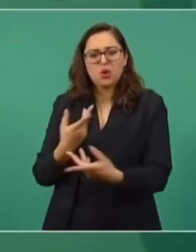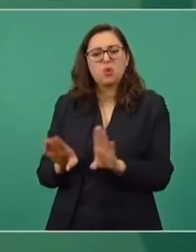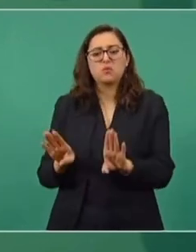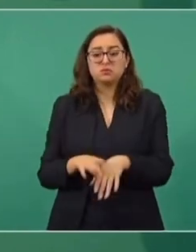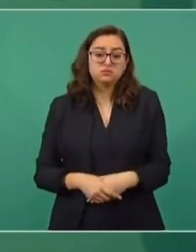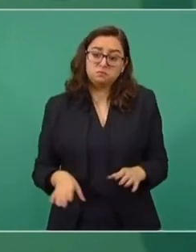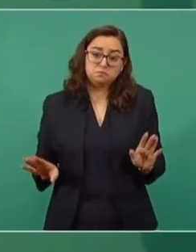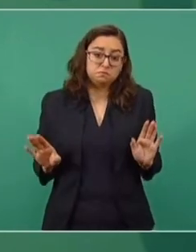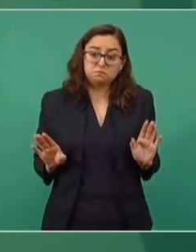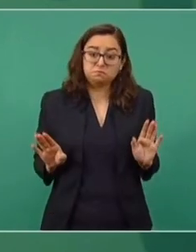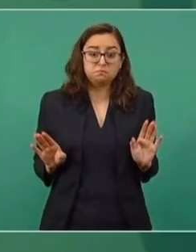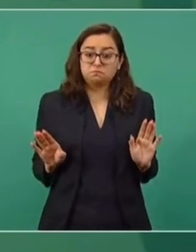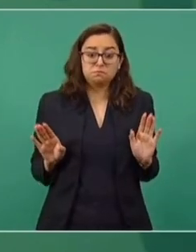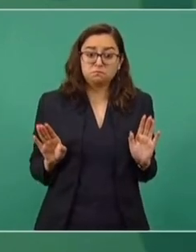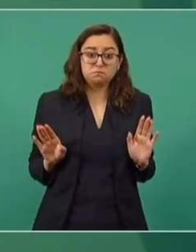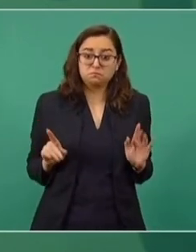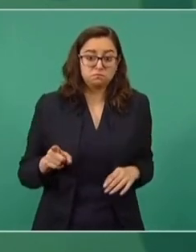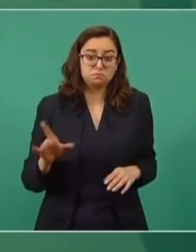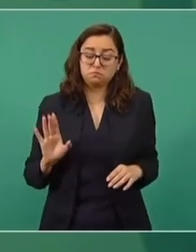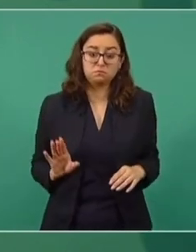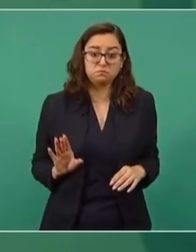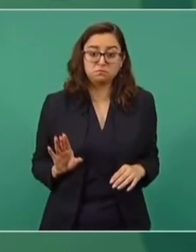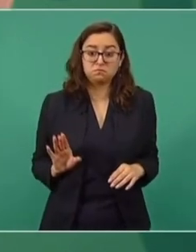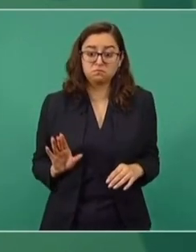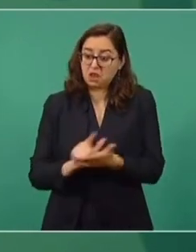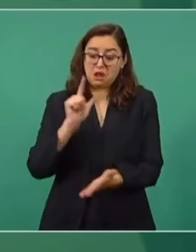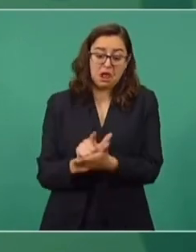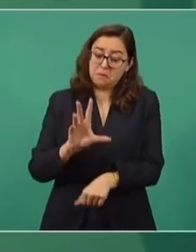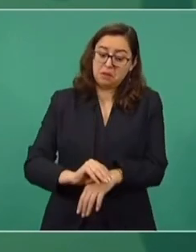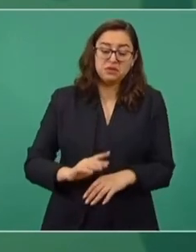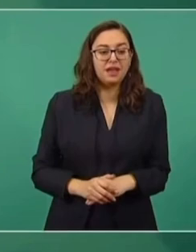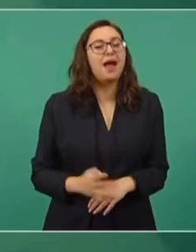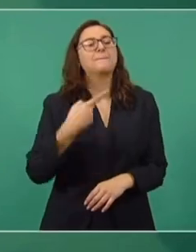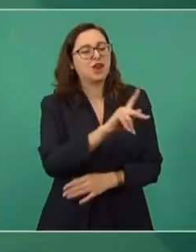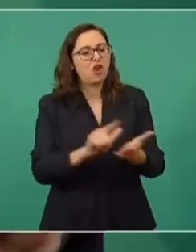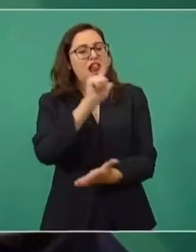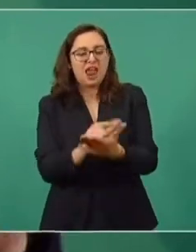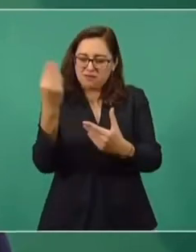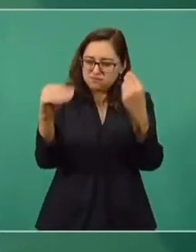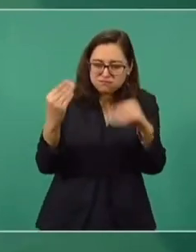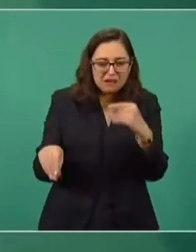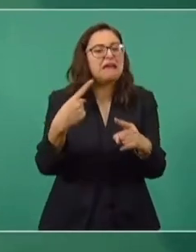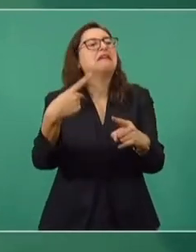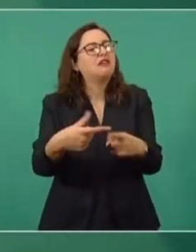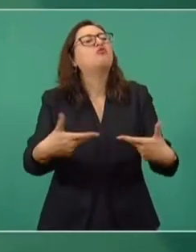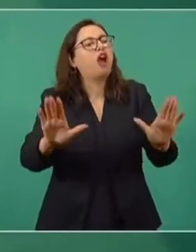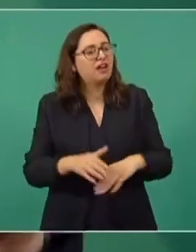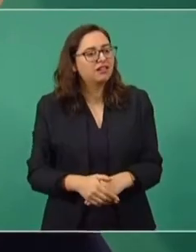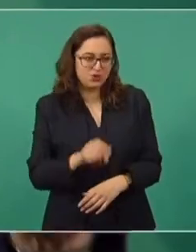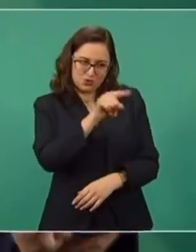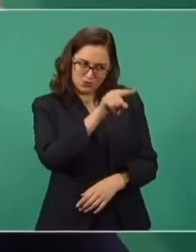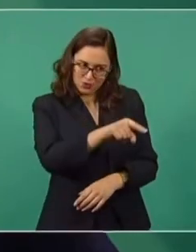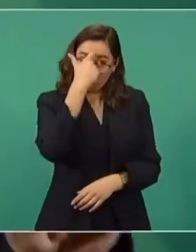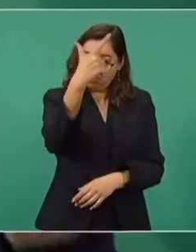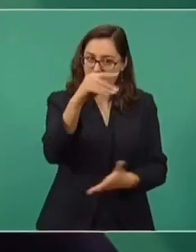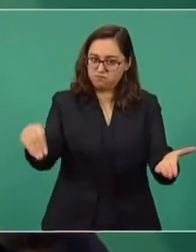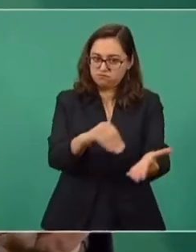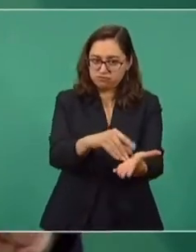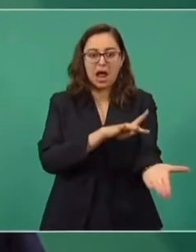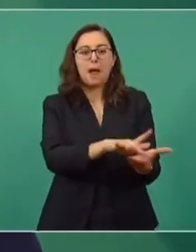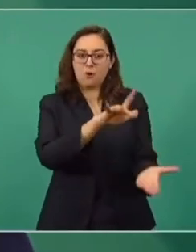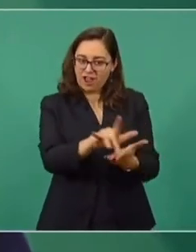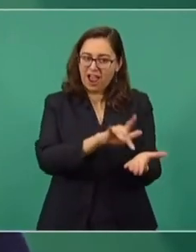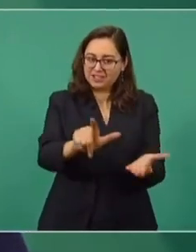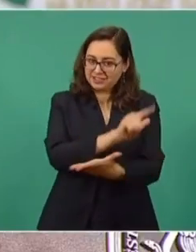Y dicen, no, es que es legal. Ah, pues sí. Sí, nada más que tú hiciste la ley. A tu medida. Tú apoyaste la reforma